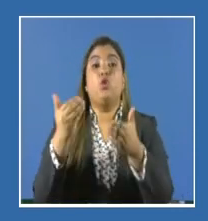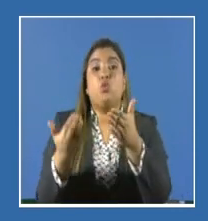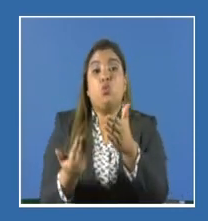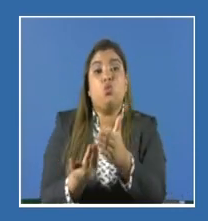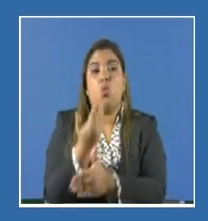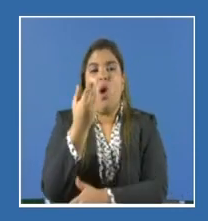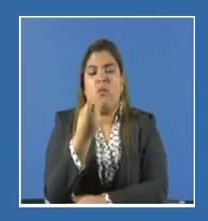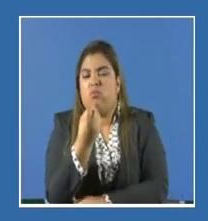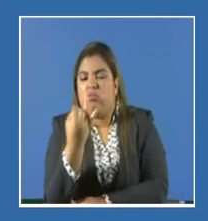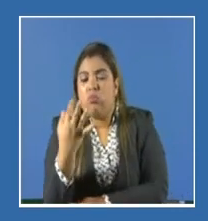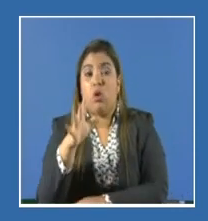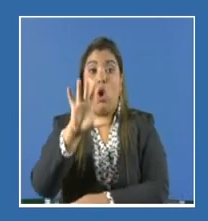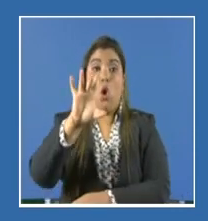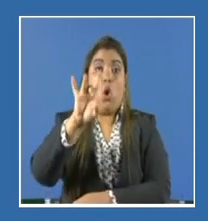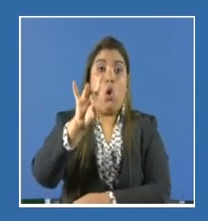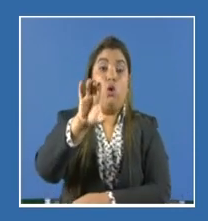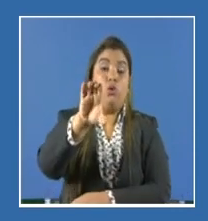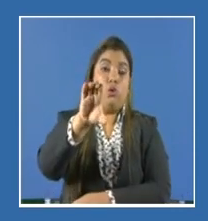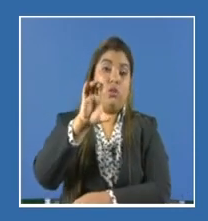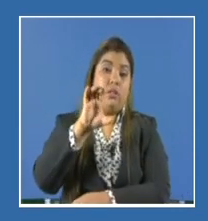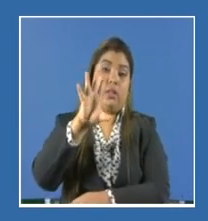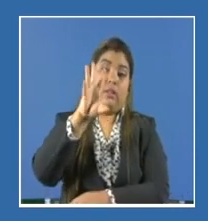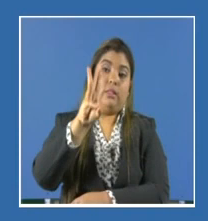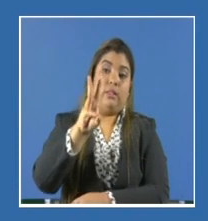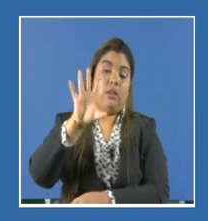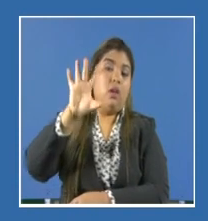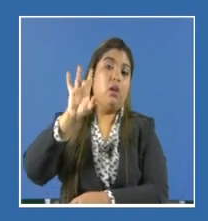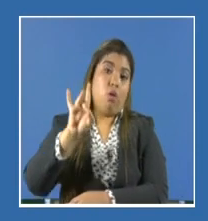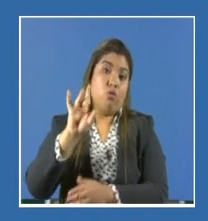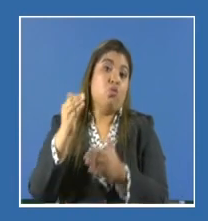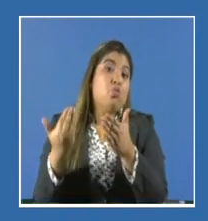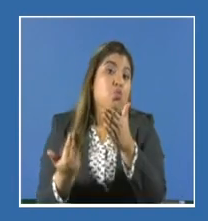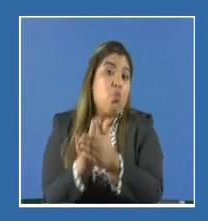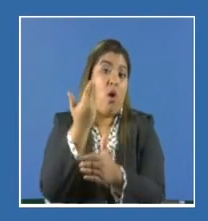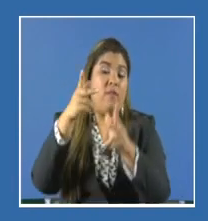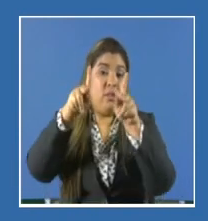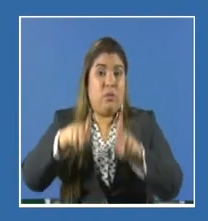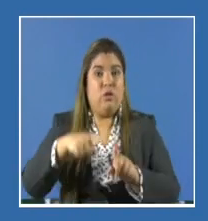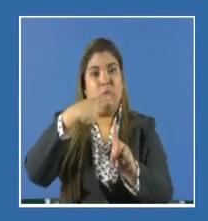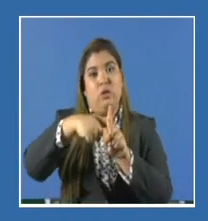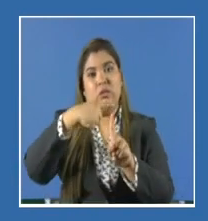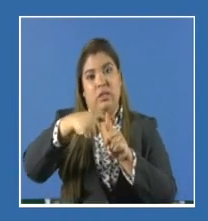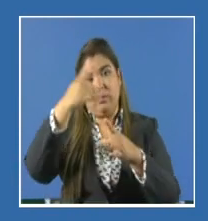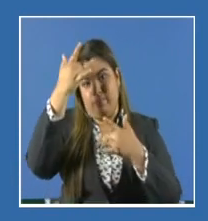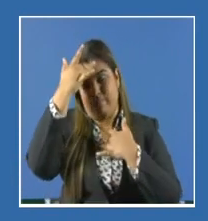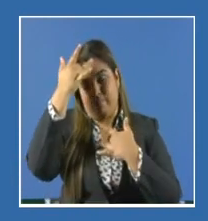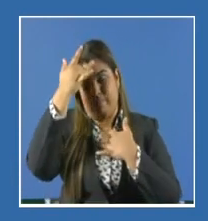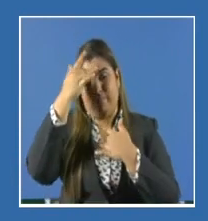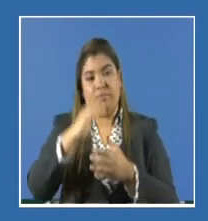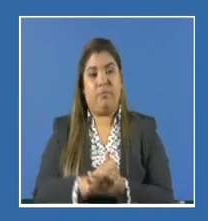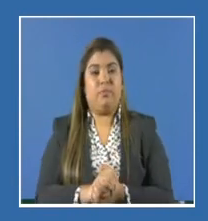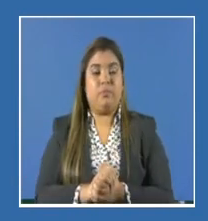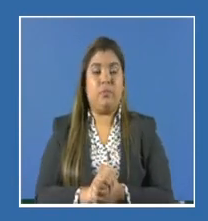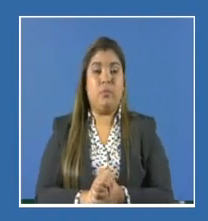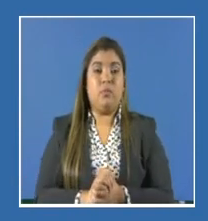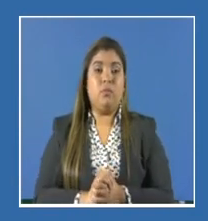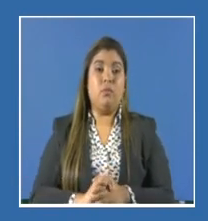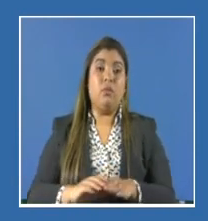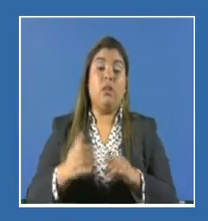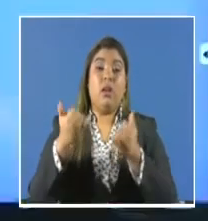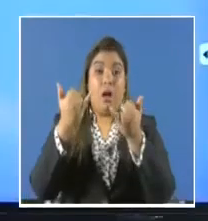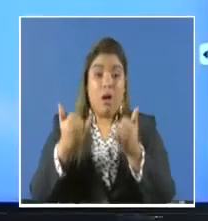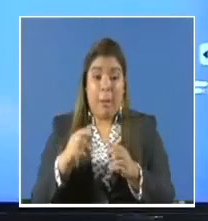nuevos casos 868. Hoy tenemos una letalidad de 1